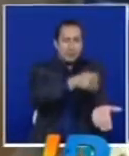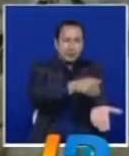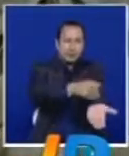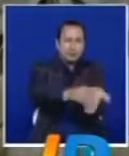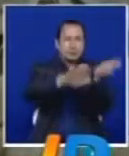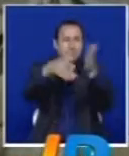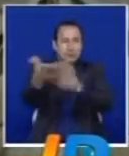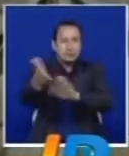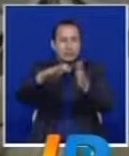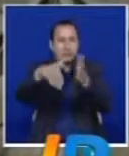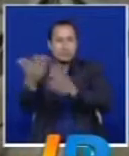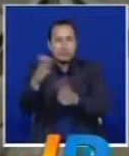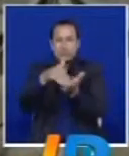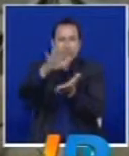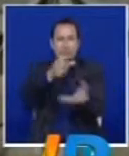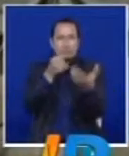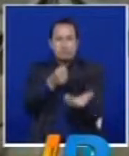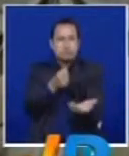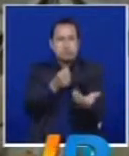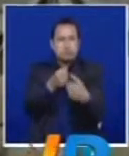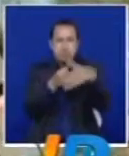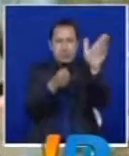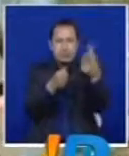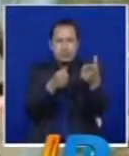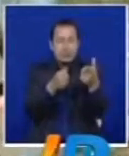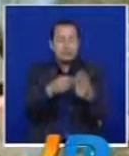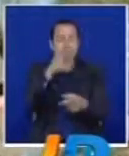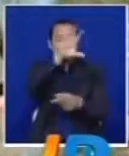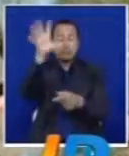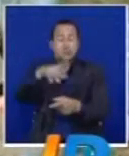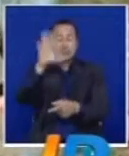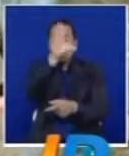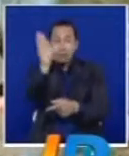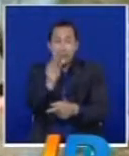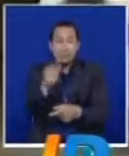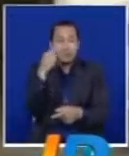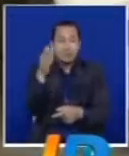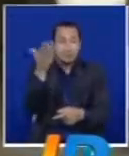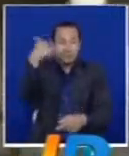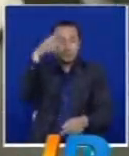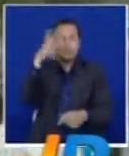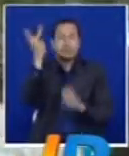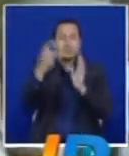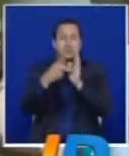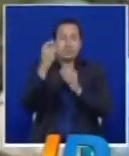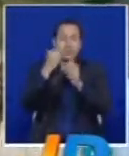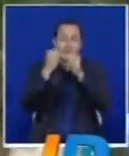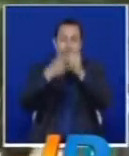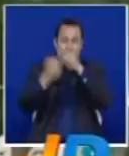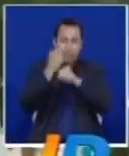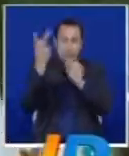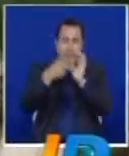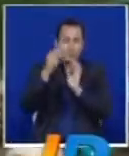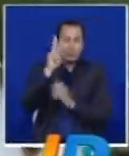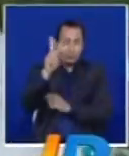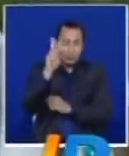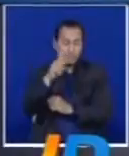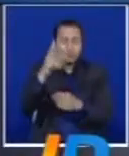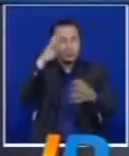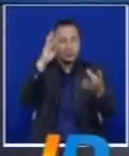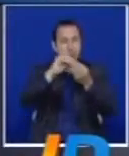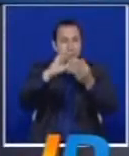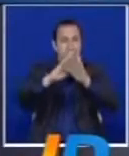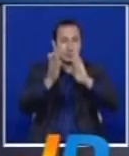refugiados en países como Angola que después de muchos años logró un acuerdo de paz en el 2002 con mediadores como la Iglesia Católica.